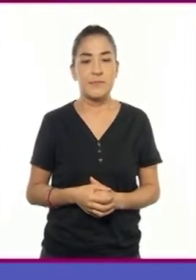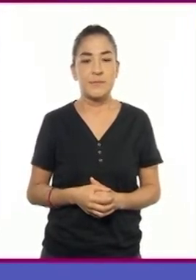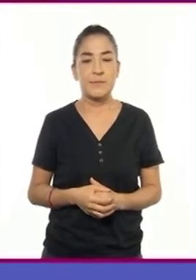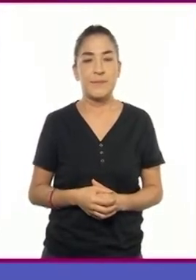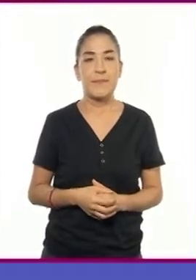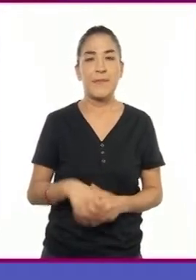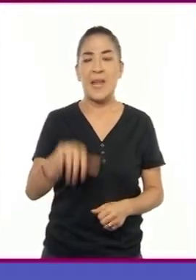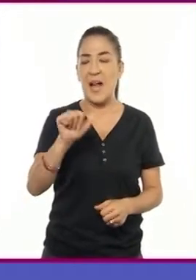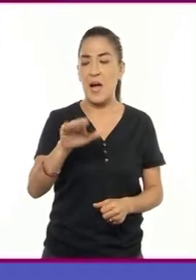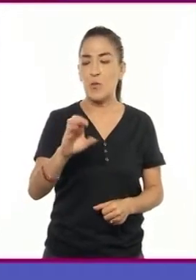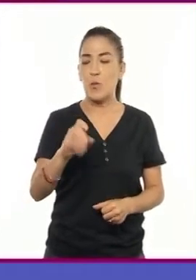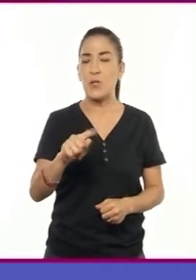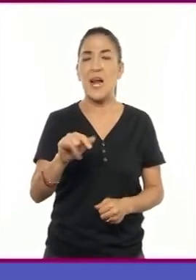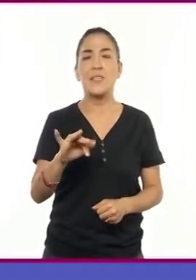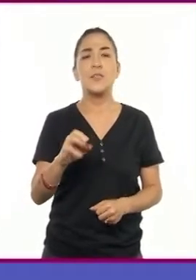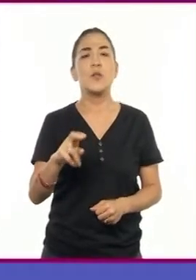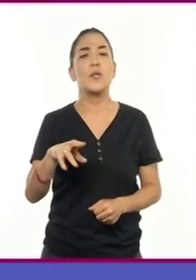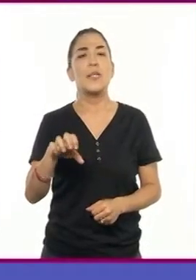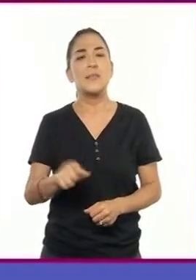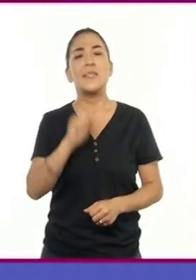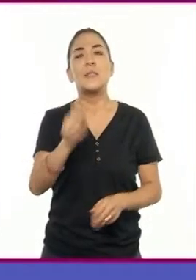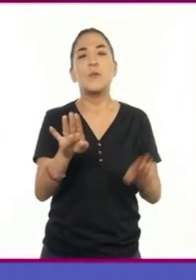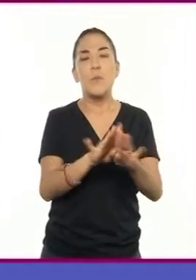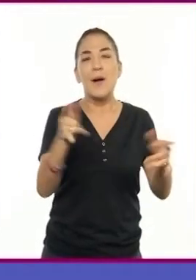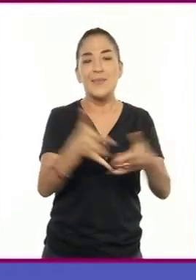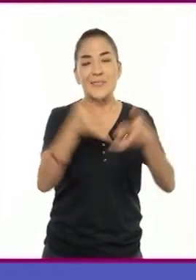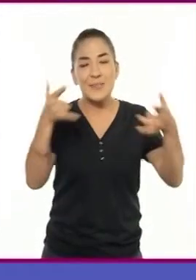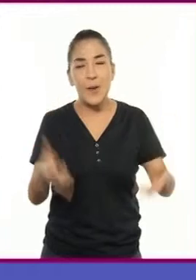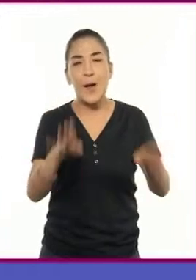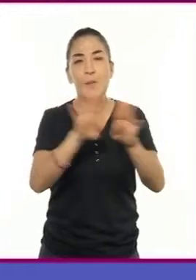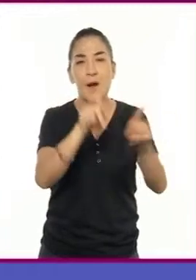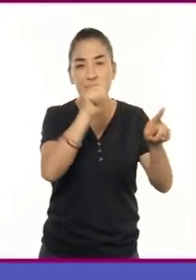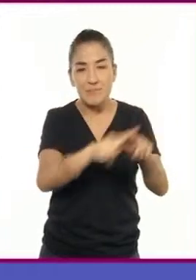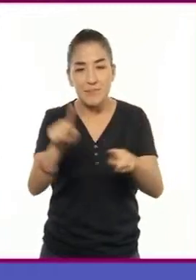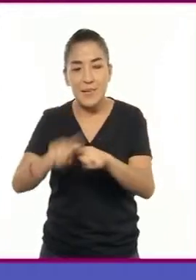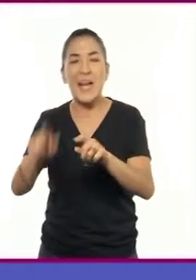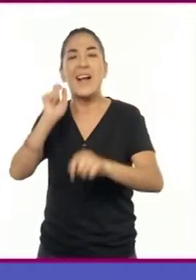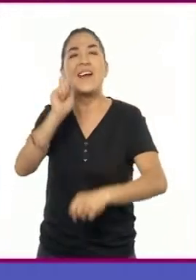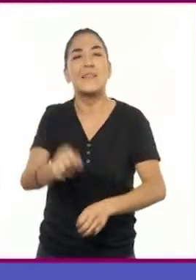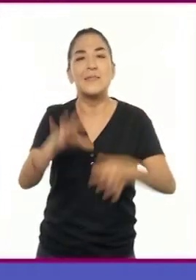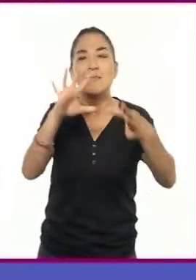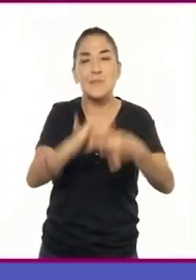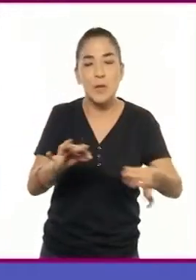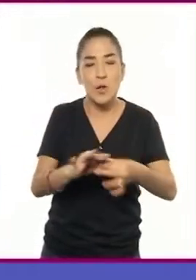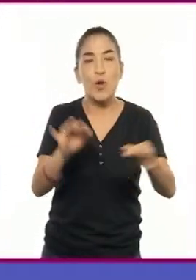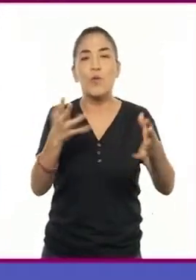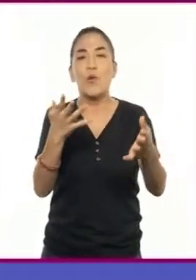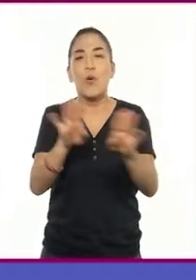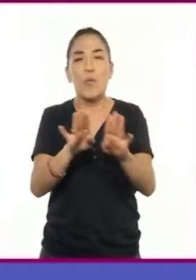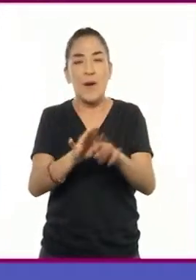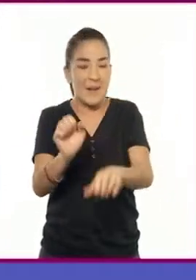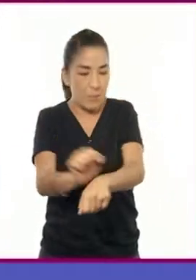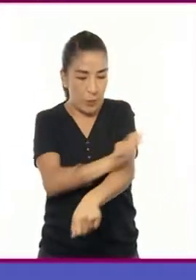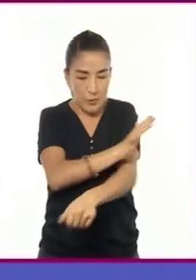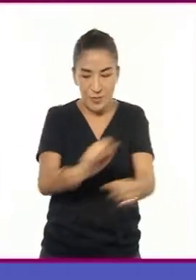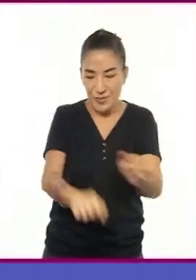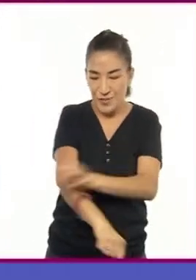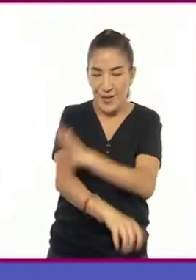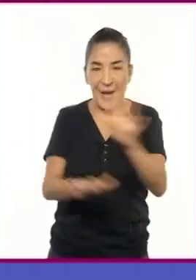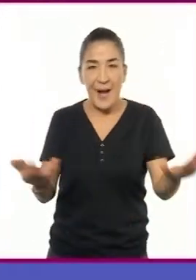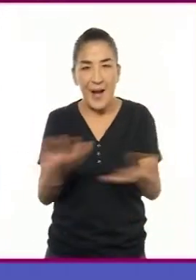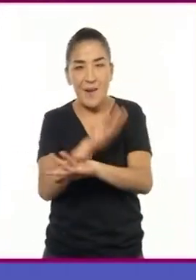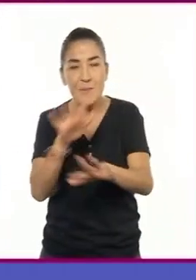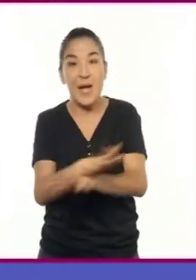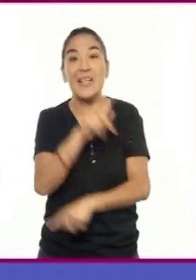Las acotaciones indican una serie de intenciones en los diálogos que expresan diferentes matices emocionales, según lo que